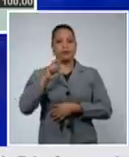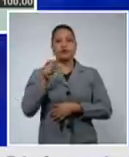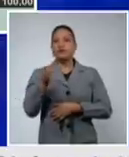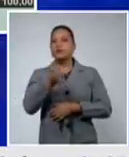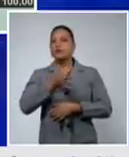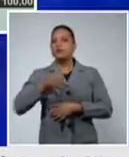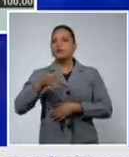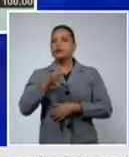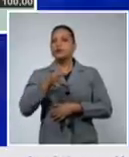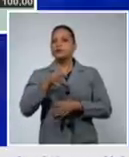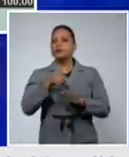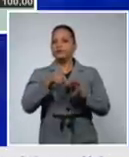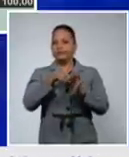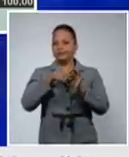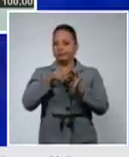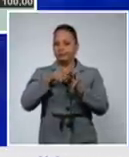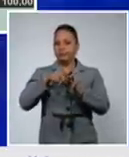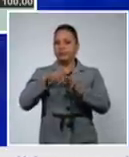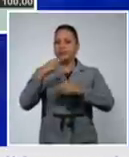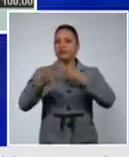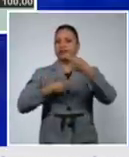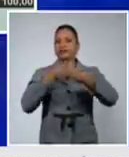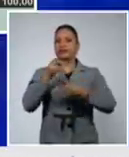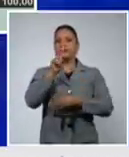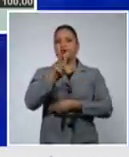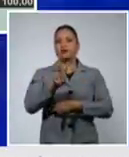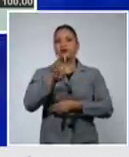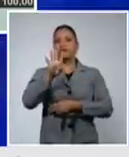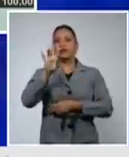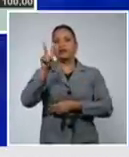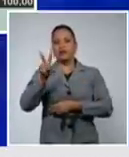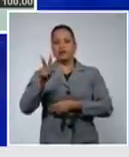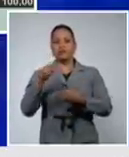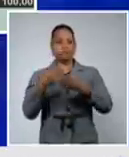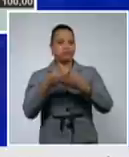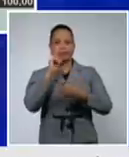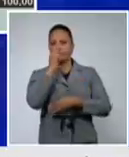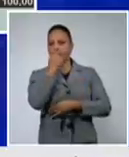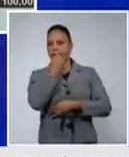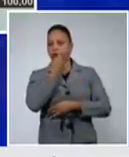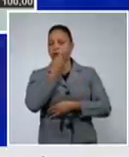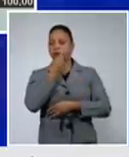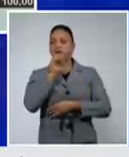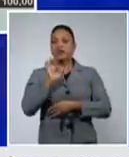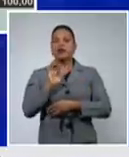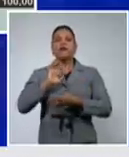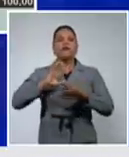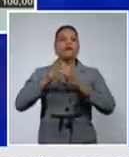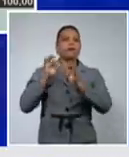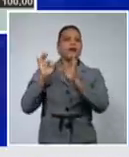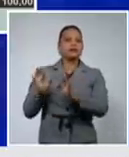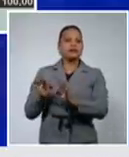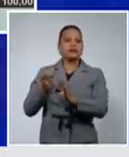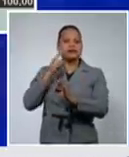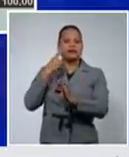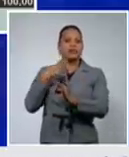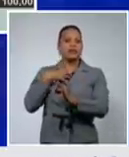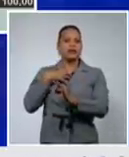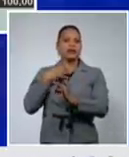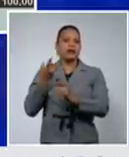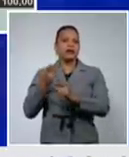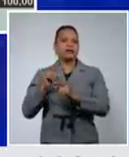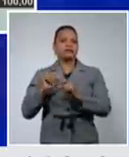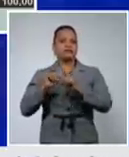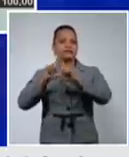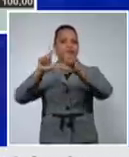especial se procesaron 242, y de esta forma se pudo tener una representación